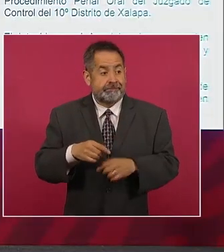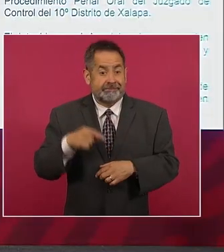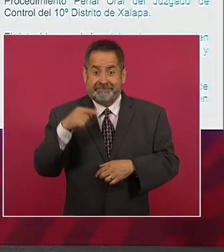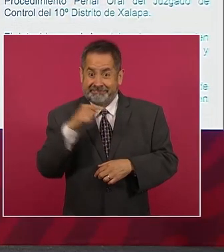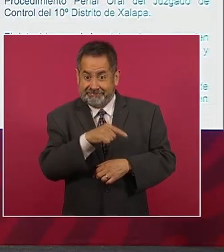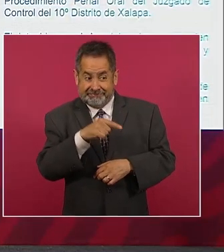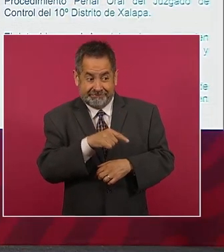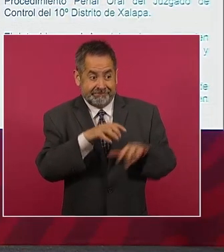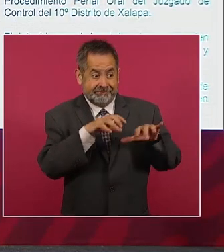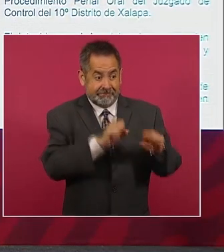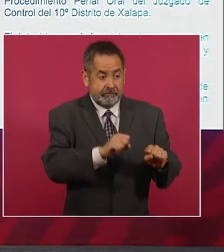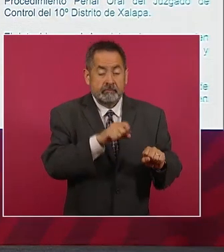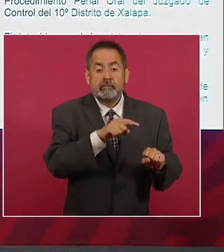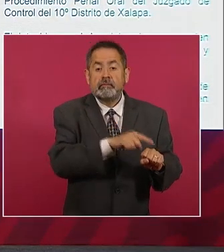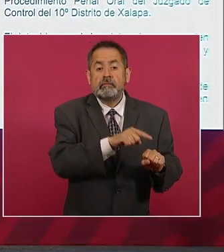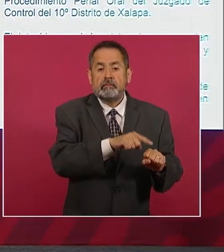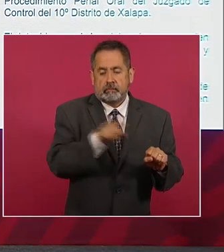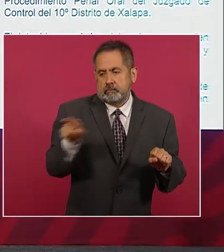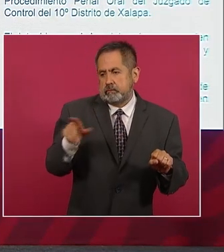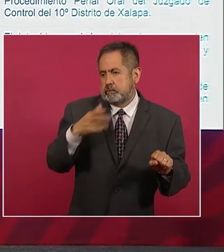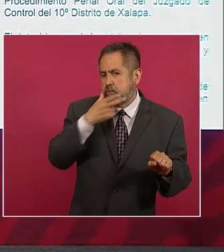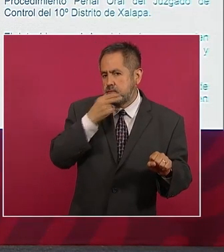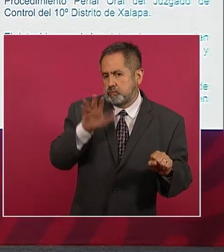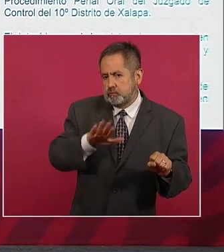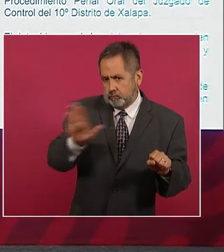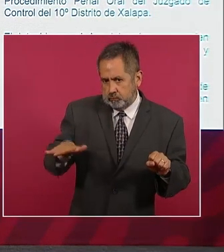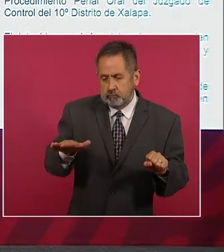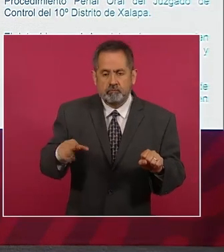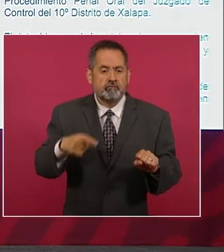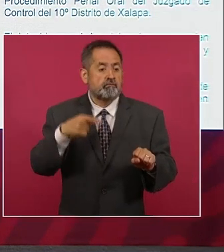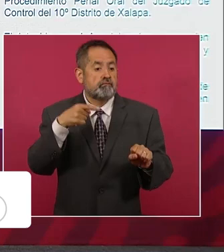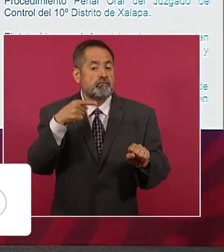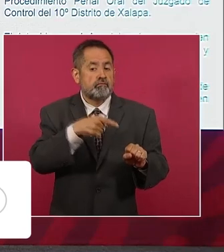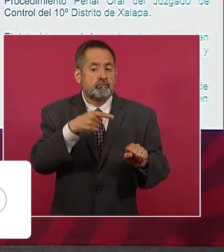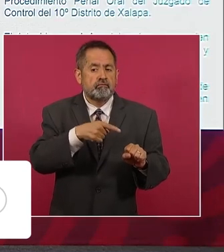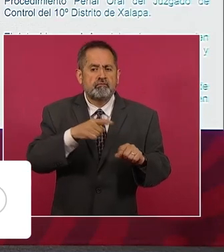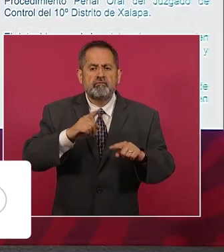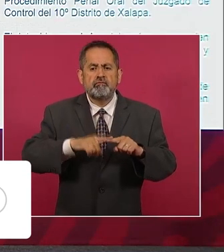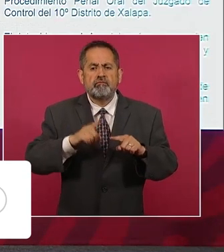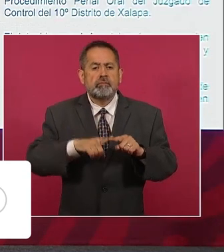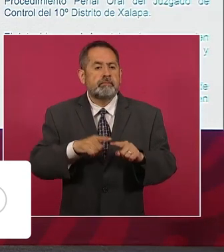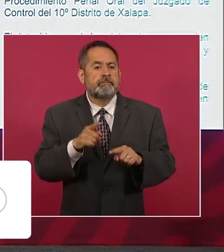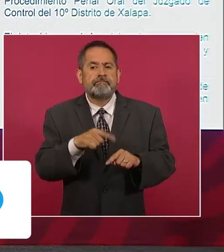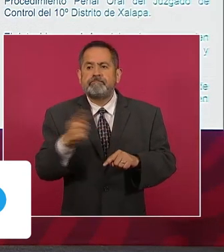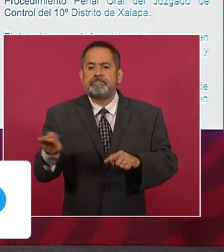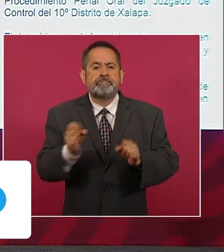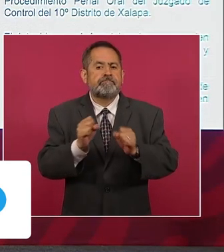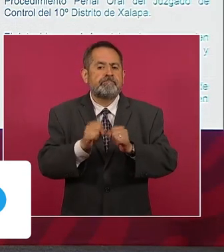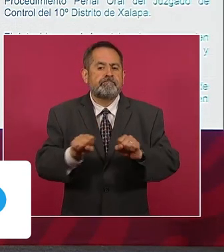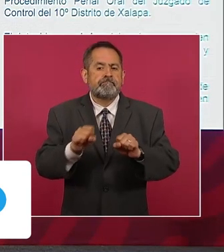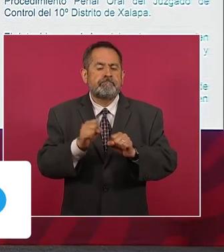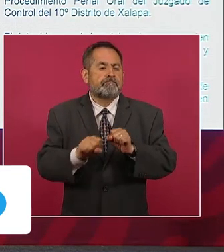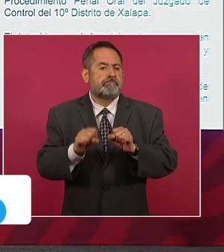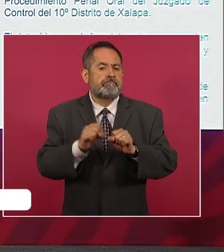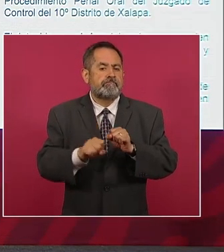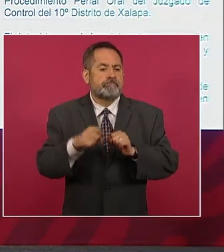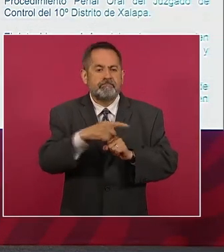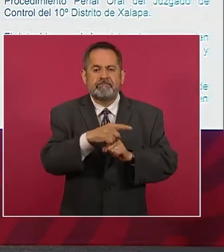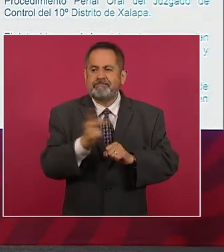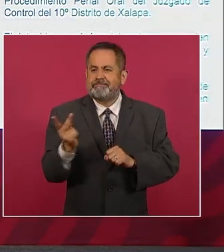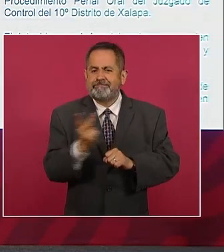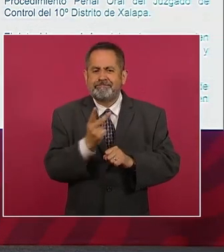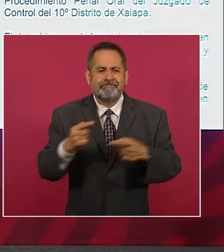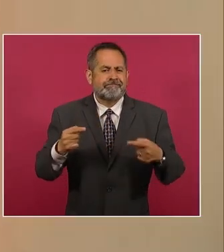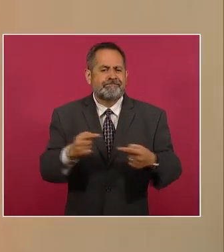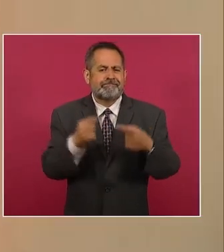sobrino de José Luis Gamboa, hoy exiso, y mantenía rencillas por